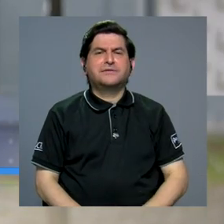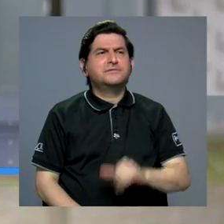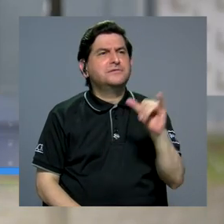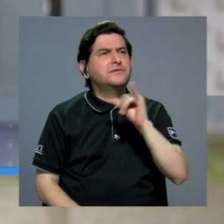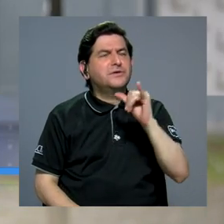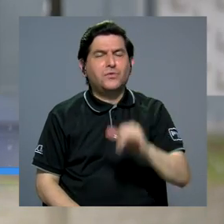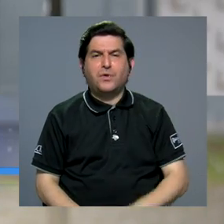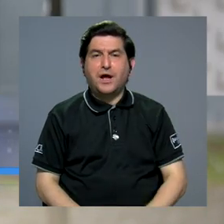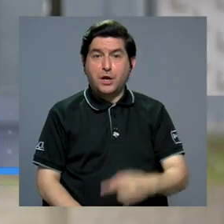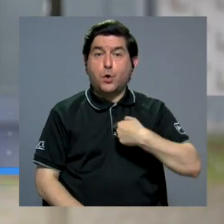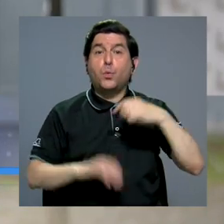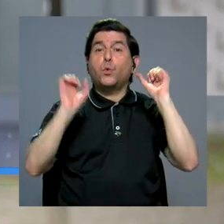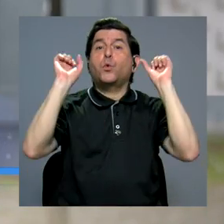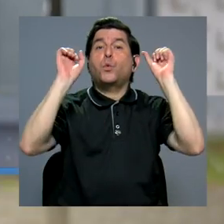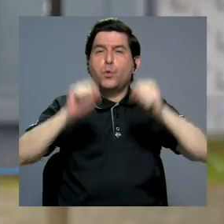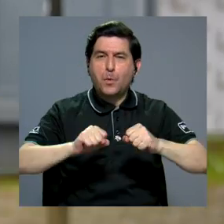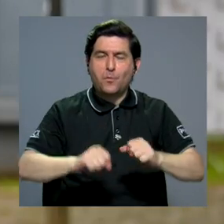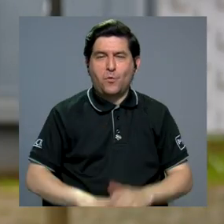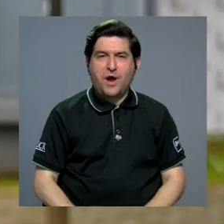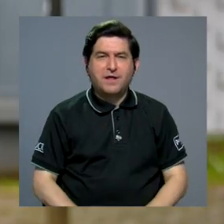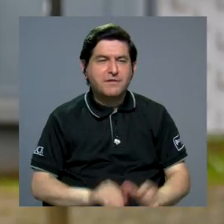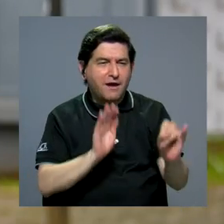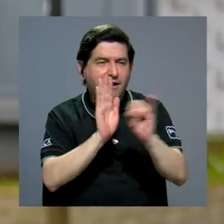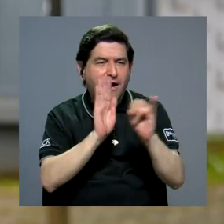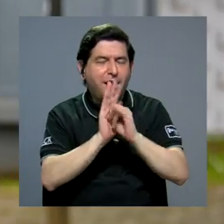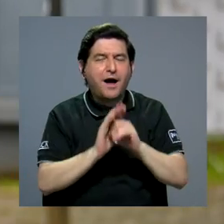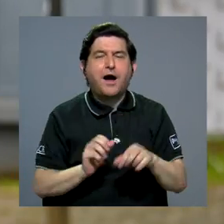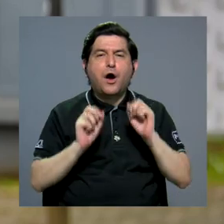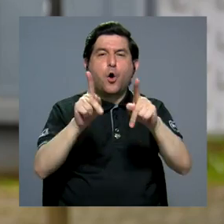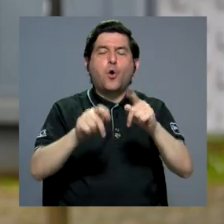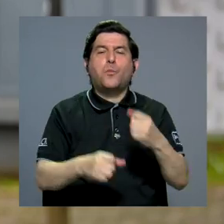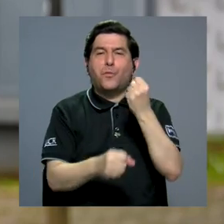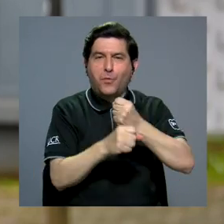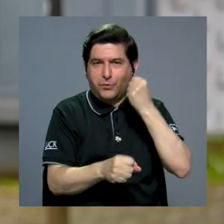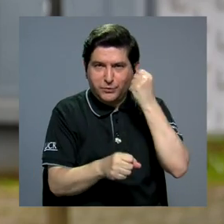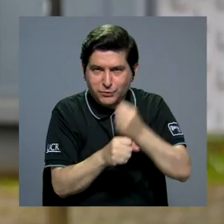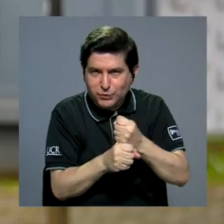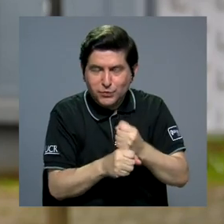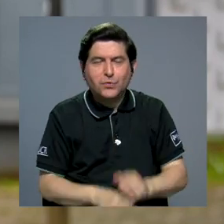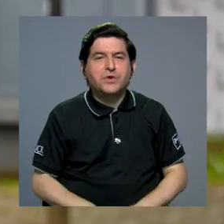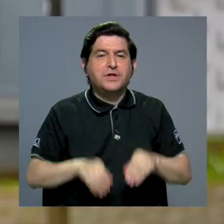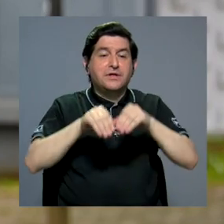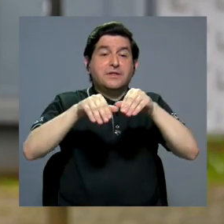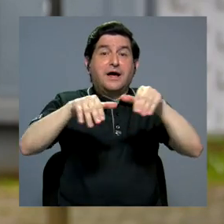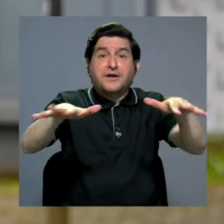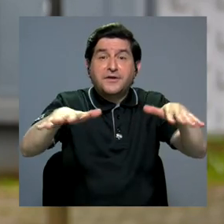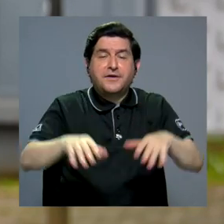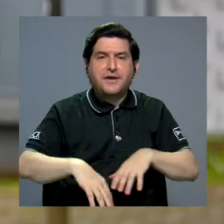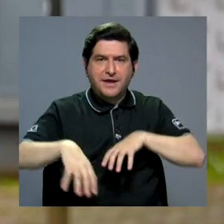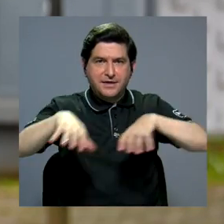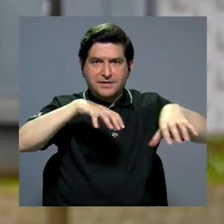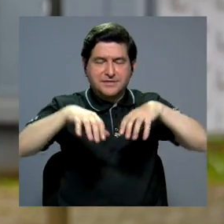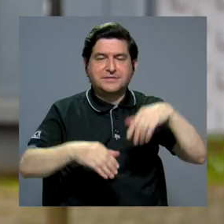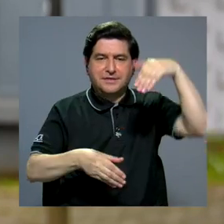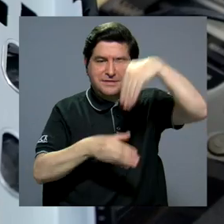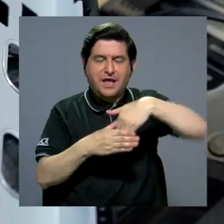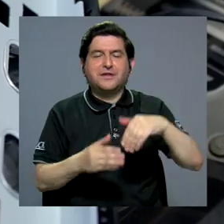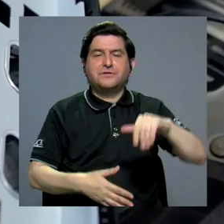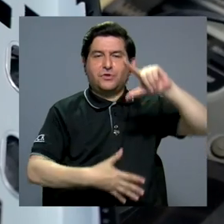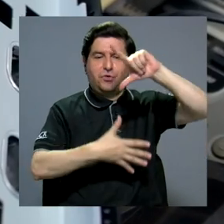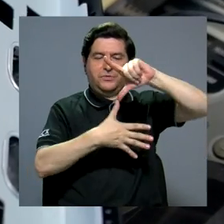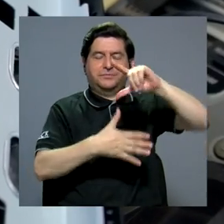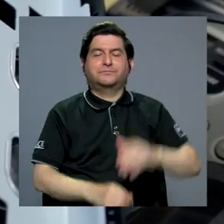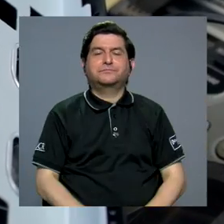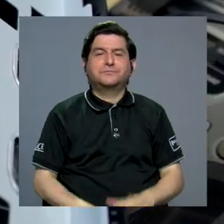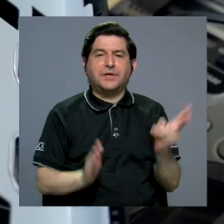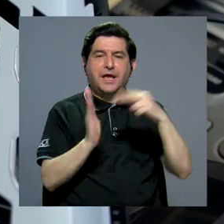también para que uno pueda, justamente, identificar posibles líneas de trabajo, redes que podrían activarse dentro de América Latina.